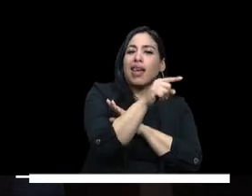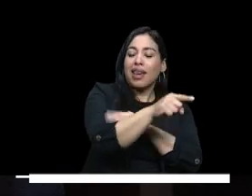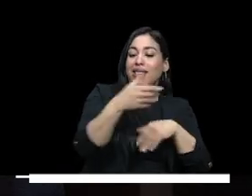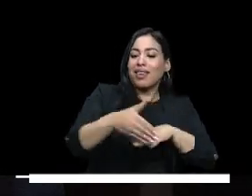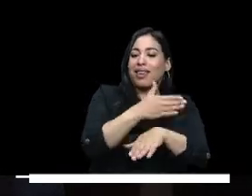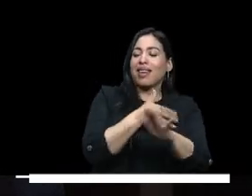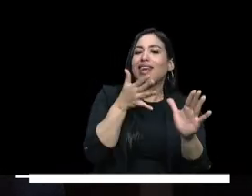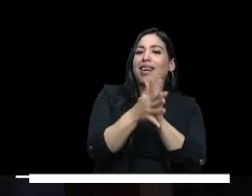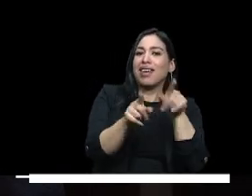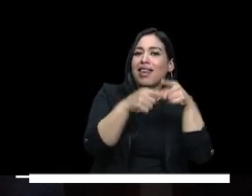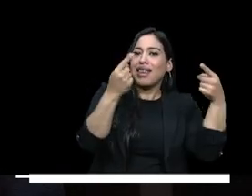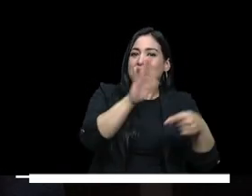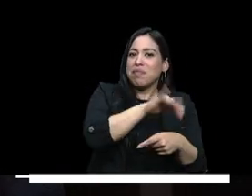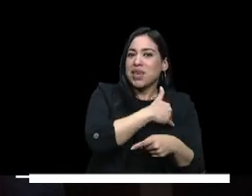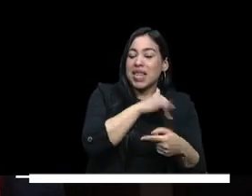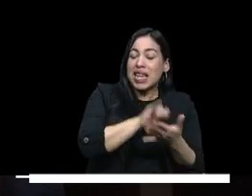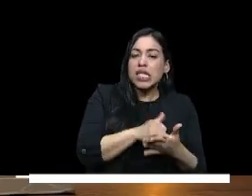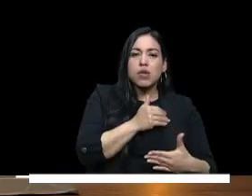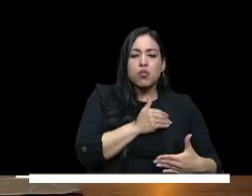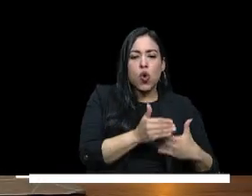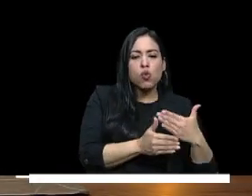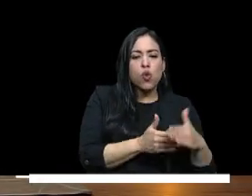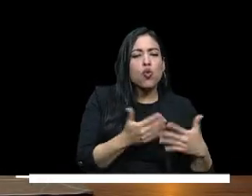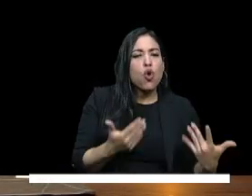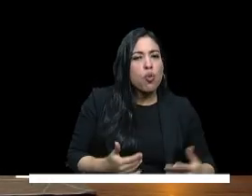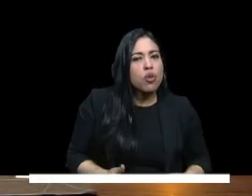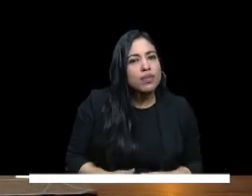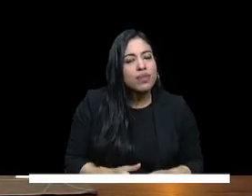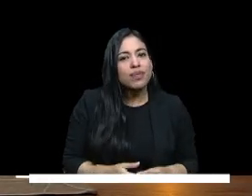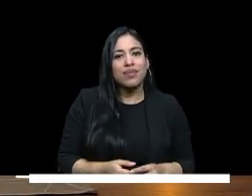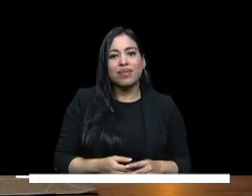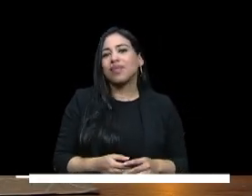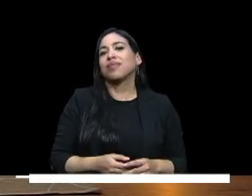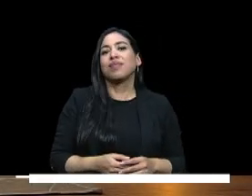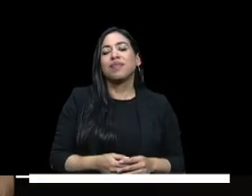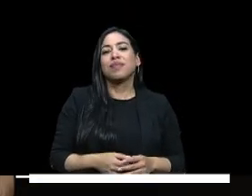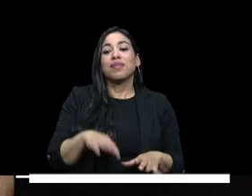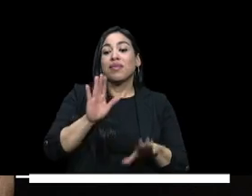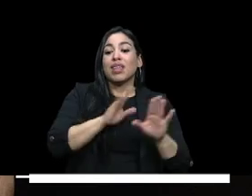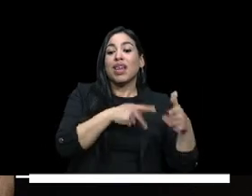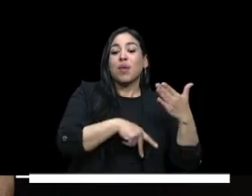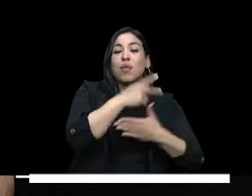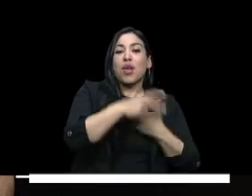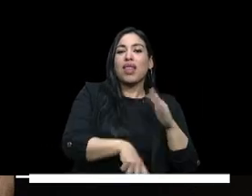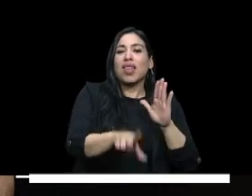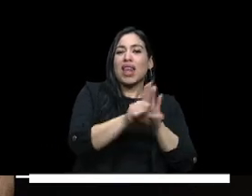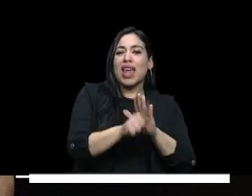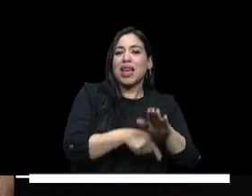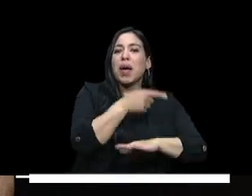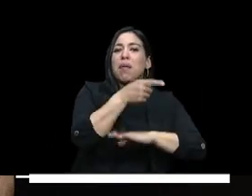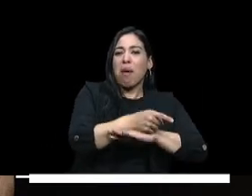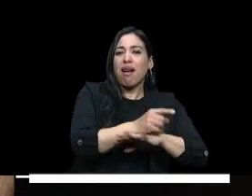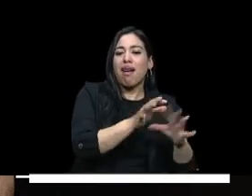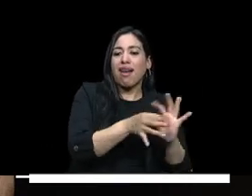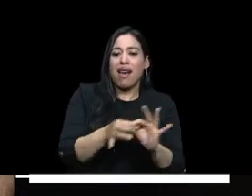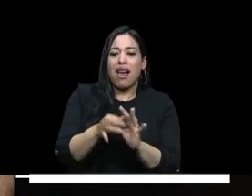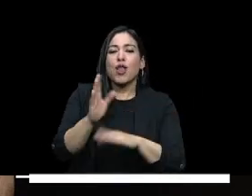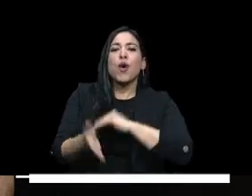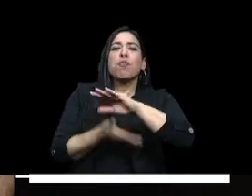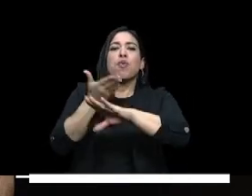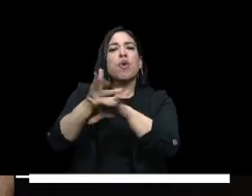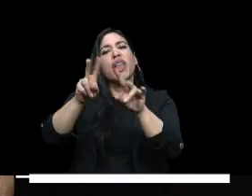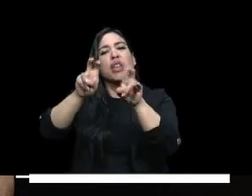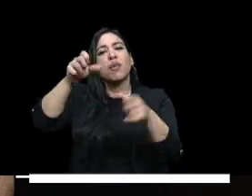veníamos mencionando ministra ese paso a paso como va en consonancia con el proyecto de ley estatutaria también presentamos la